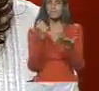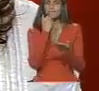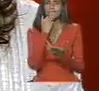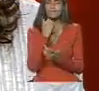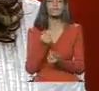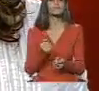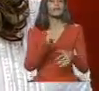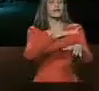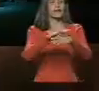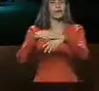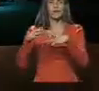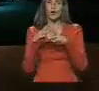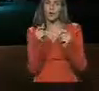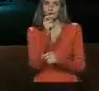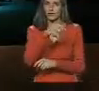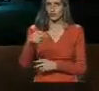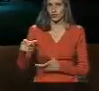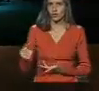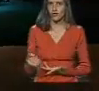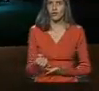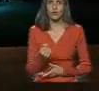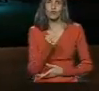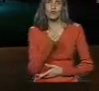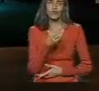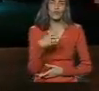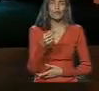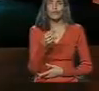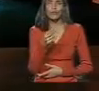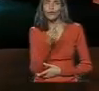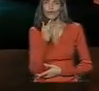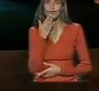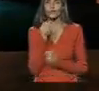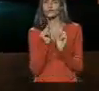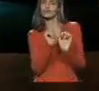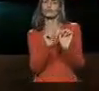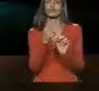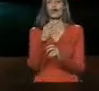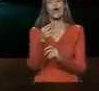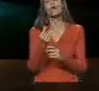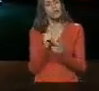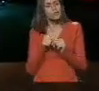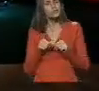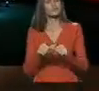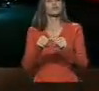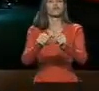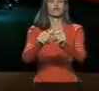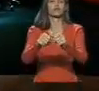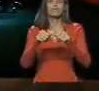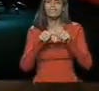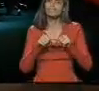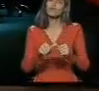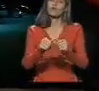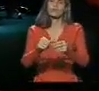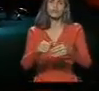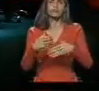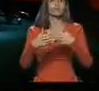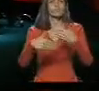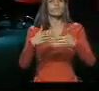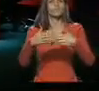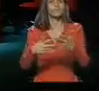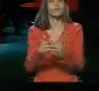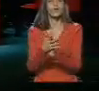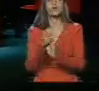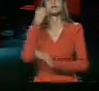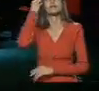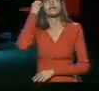hacemos un llamado a todos los compatriotas a no meterse freno, vamos a seguirlo. Debe ser permanente esta jornada de